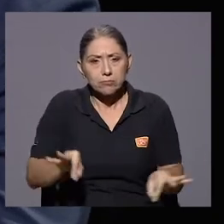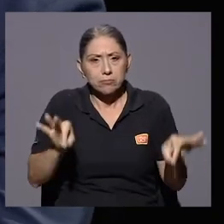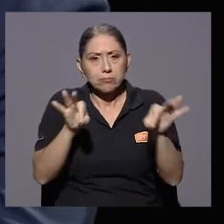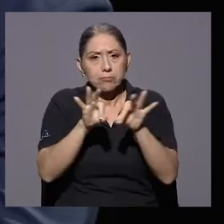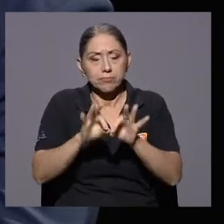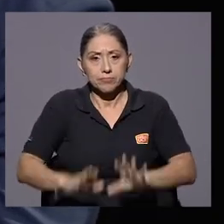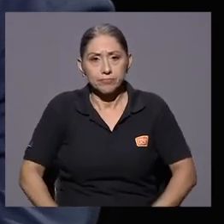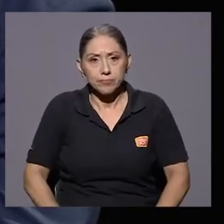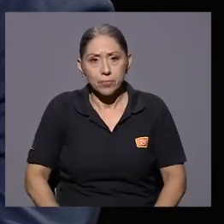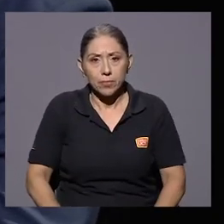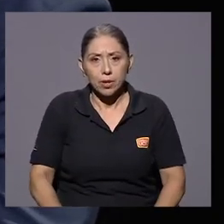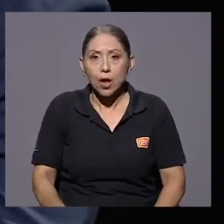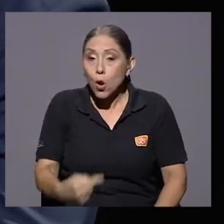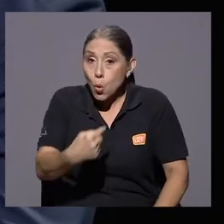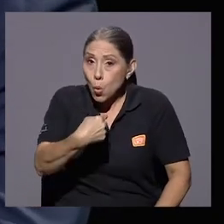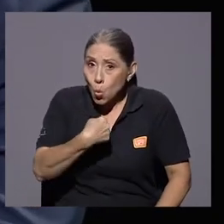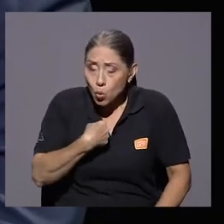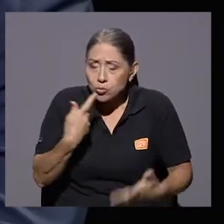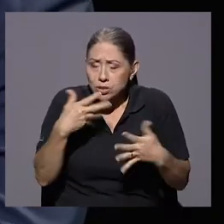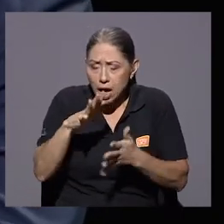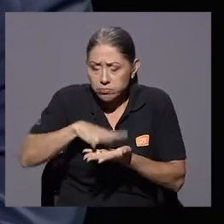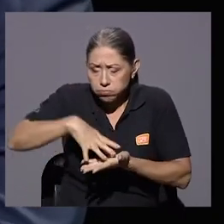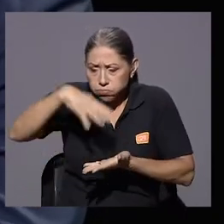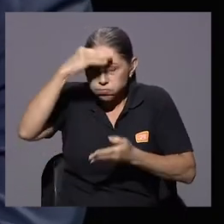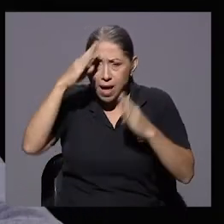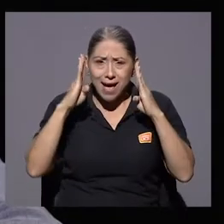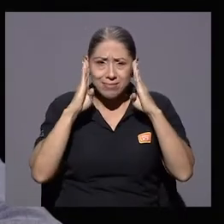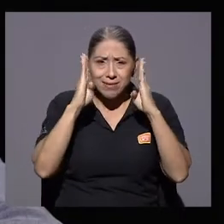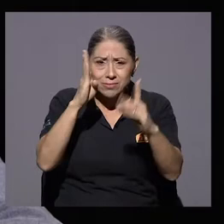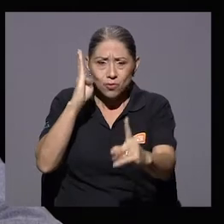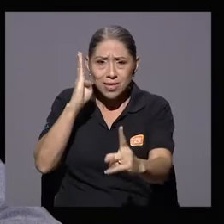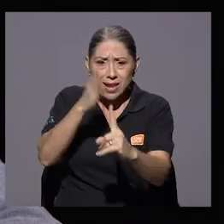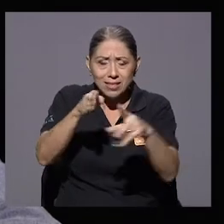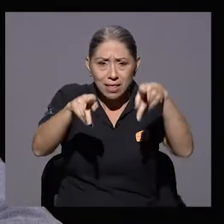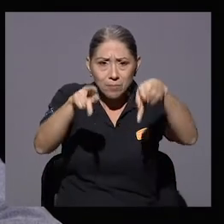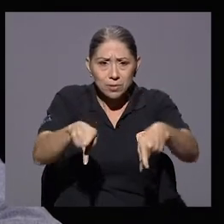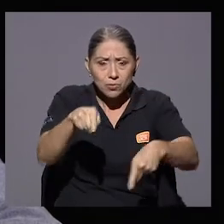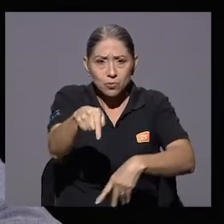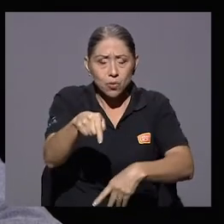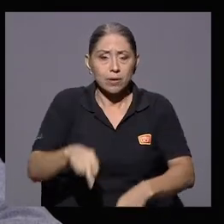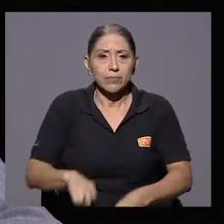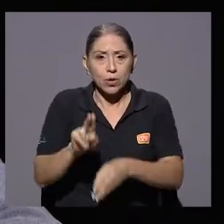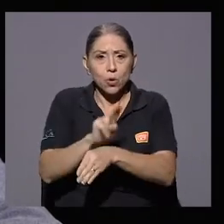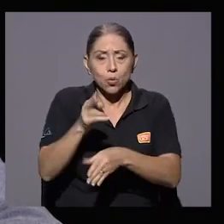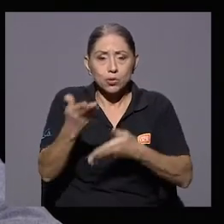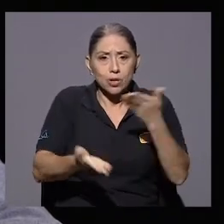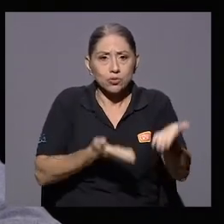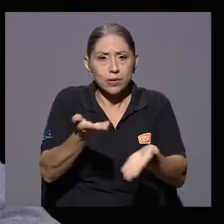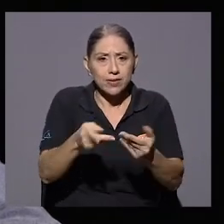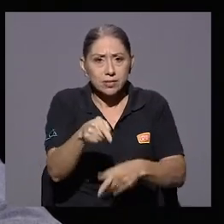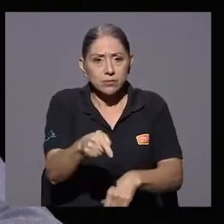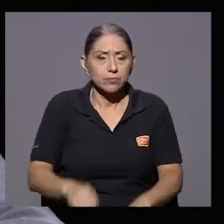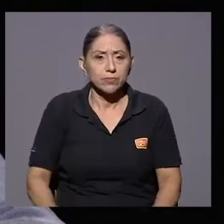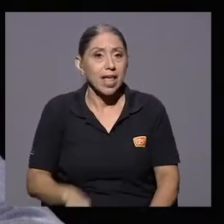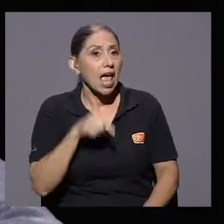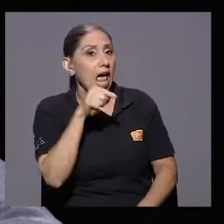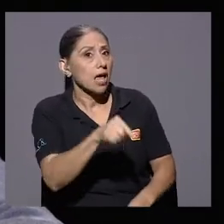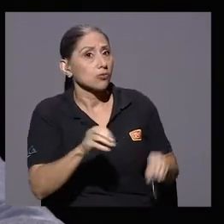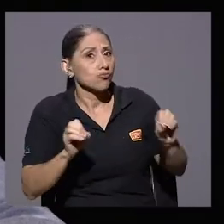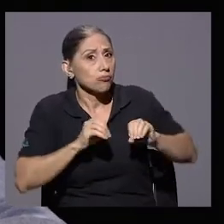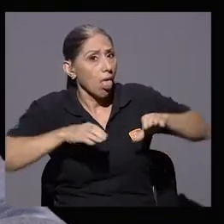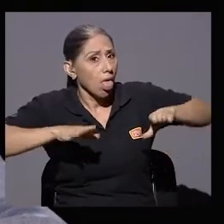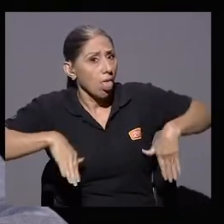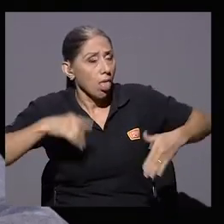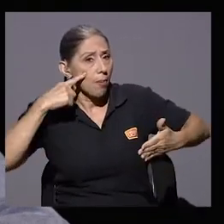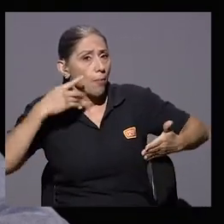formación para la atención directa al usuario. Eso no está estudiado, no está estadísticamente probado, don Lenin,